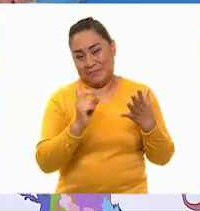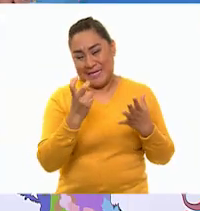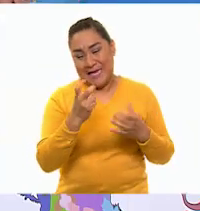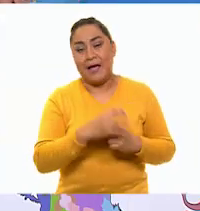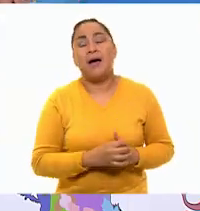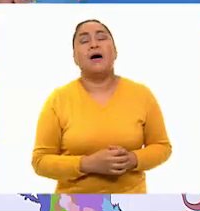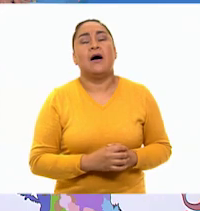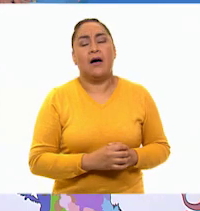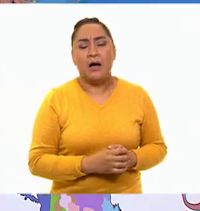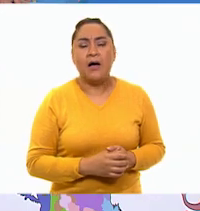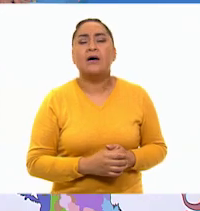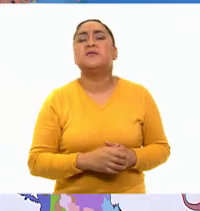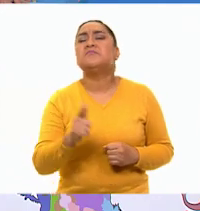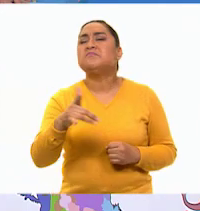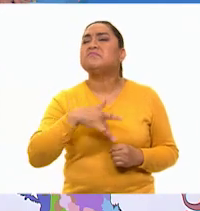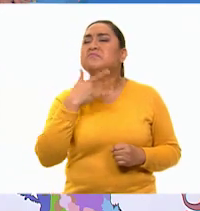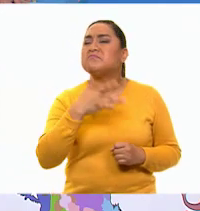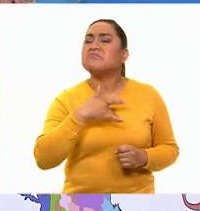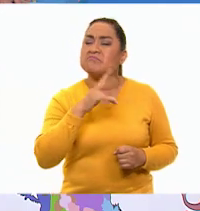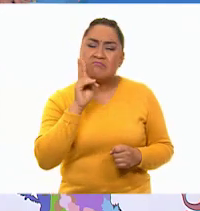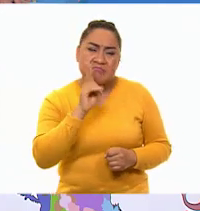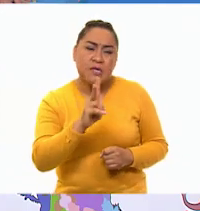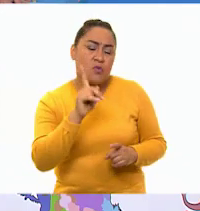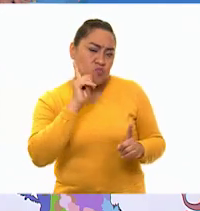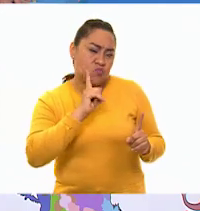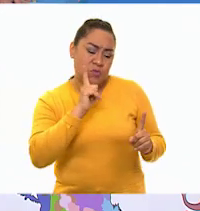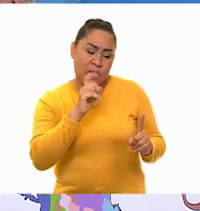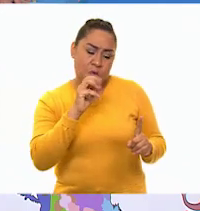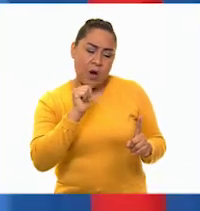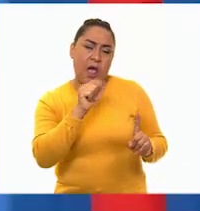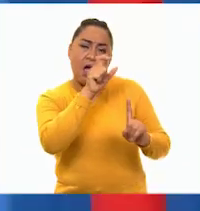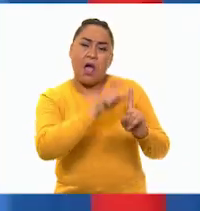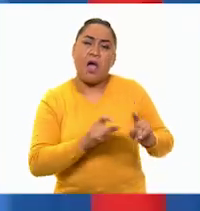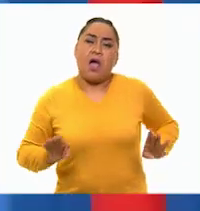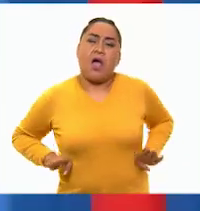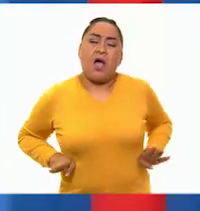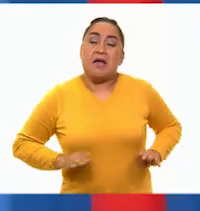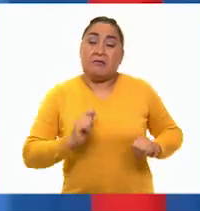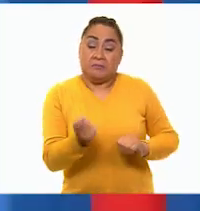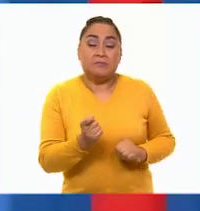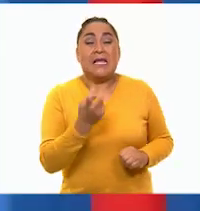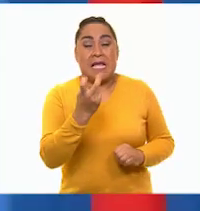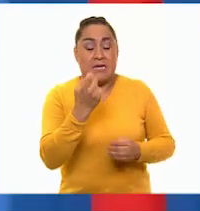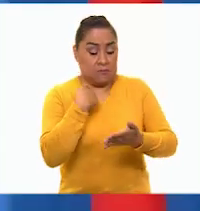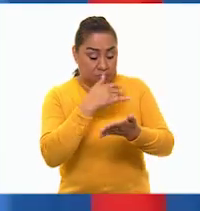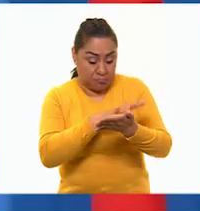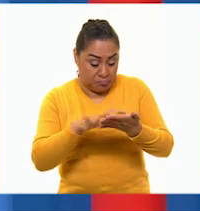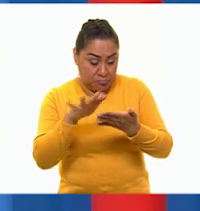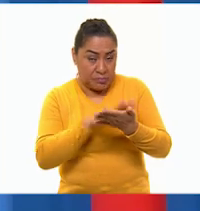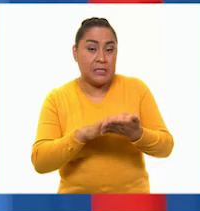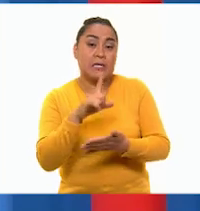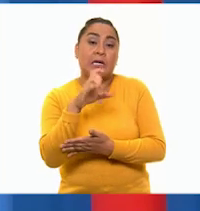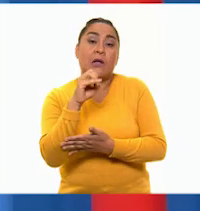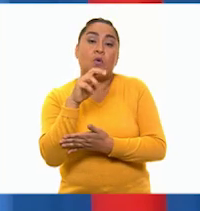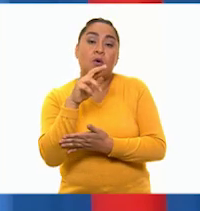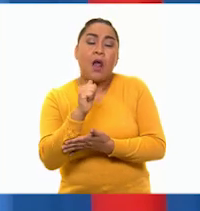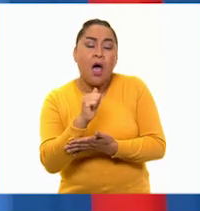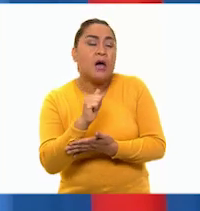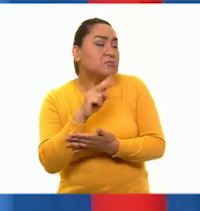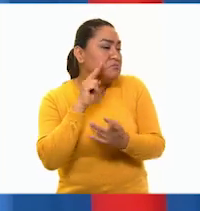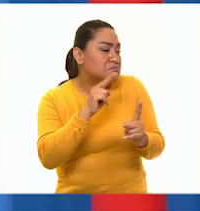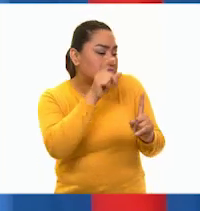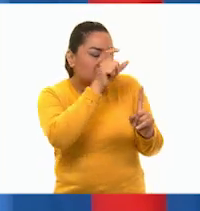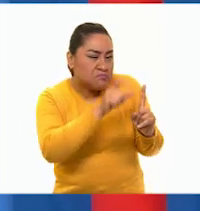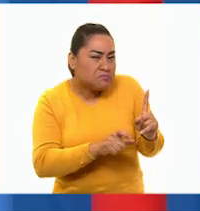¿Y esto qué te dice de cómo se describía a sí misma Leona Vicario? Pues de acuerdo con su escrito, Leona Vicario se veía a sí